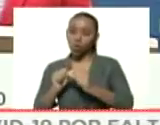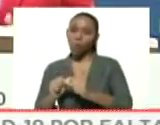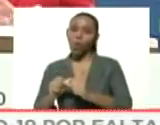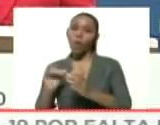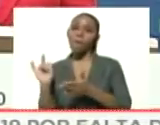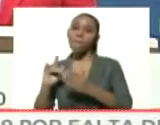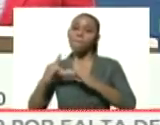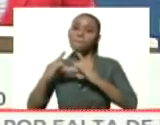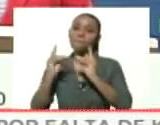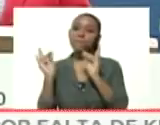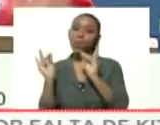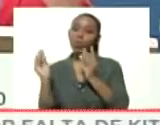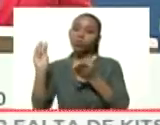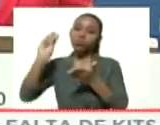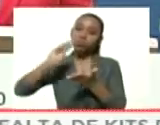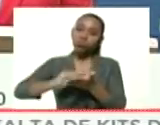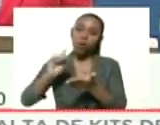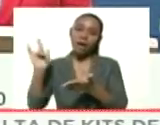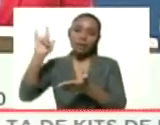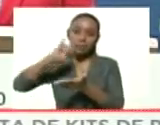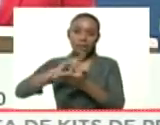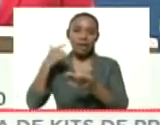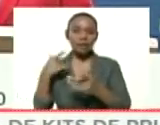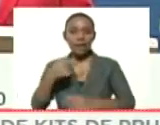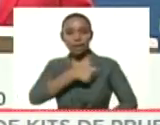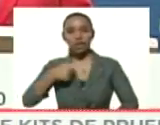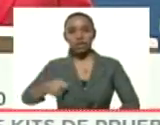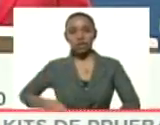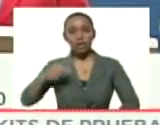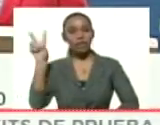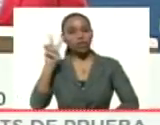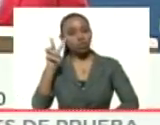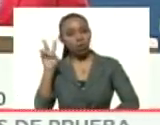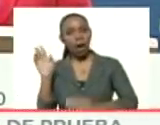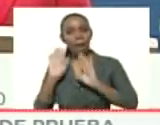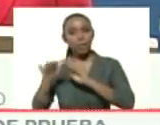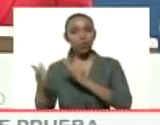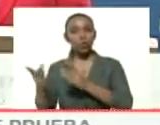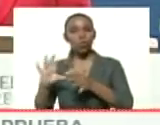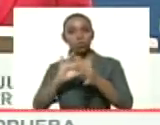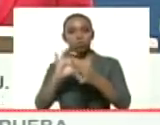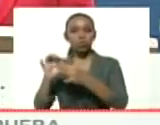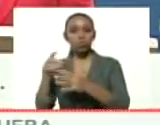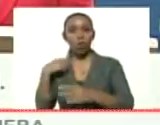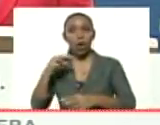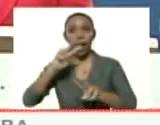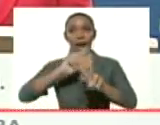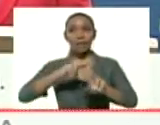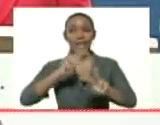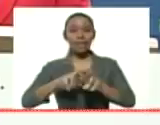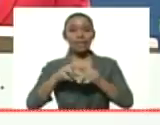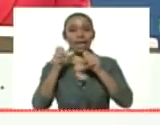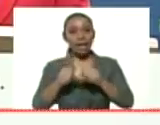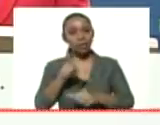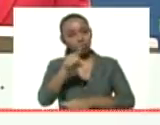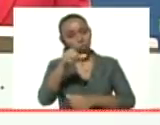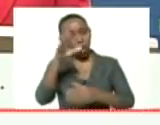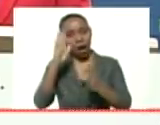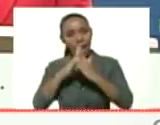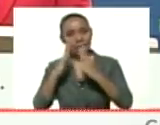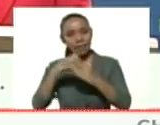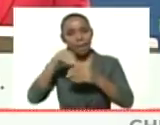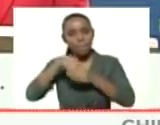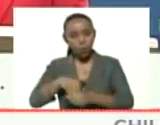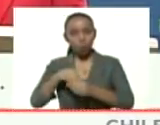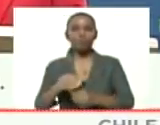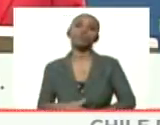aéreo que hemos establecido entre China y Venezuela. Despedimos con el hashtag, quédate en tu casa, esa es la mejor